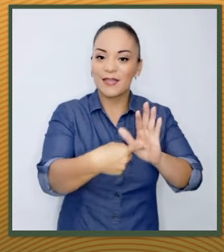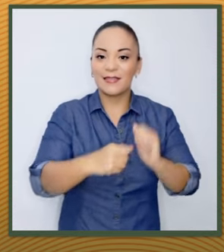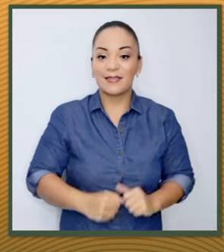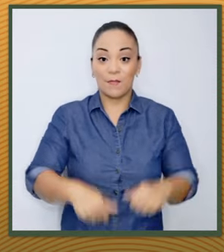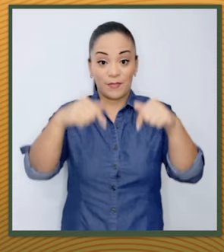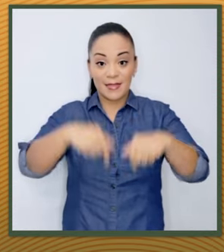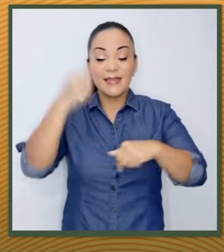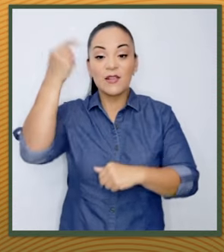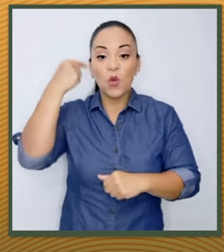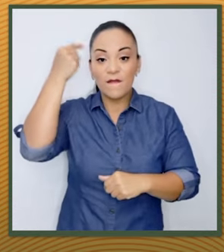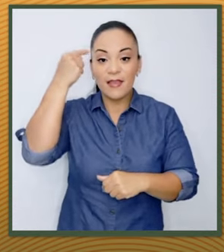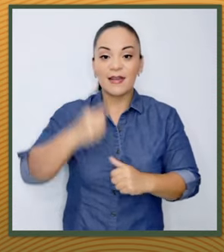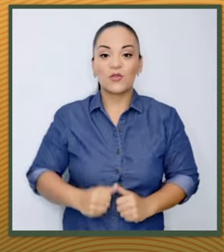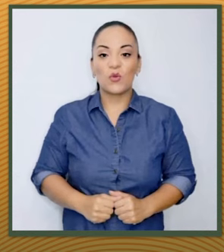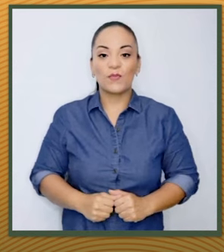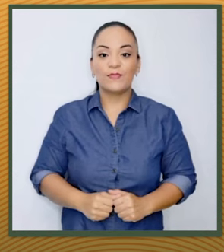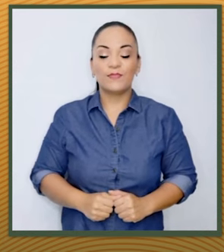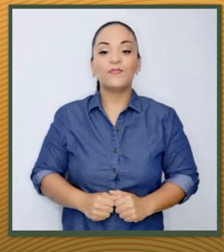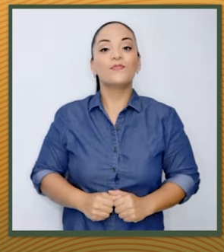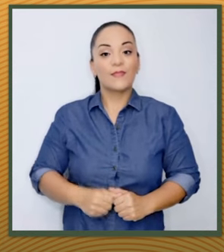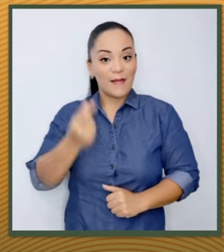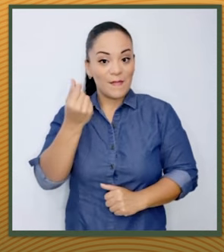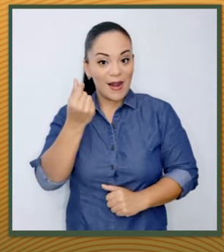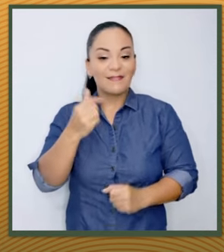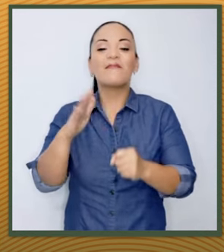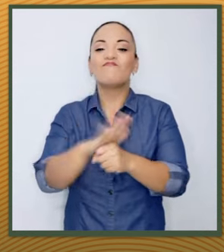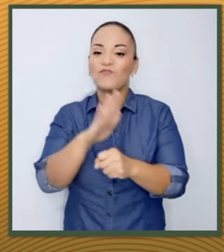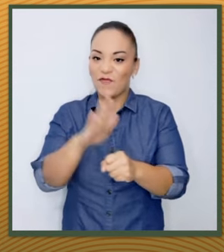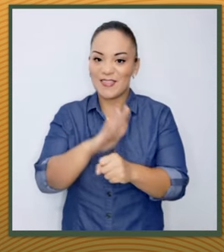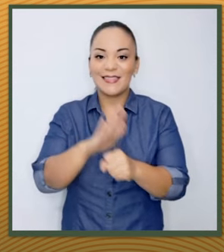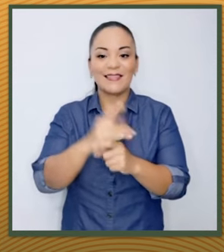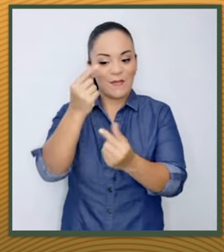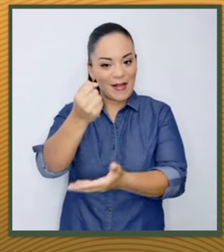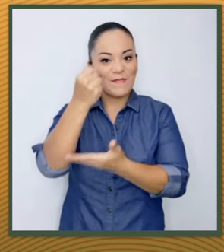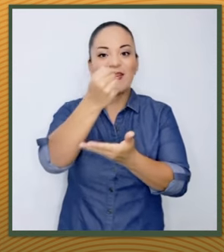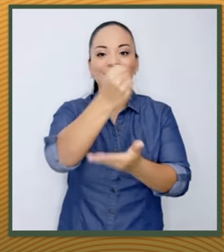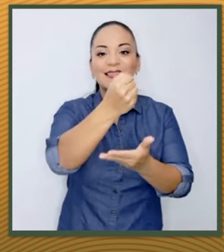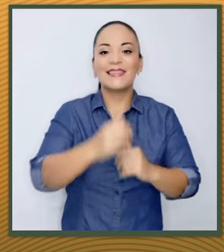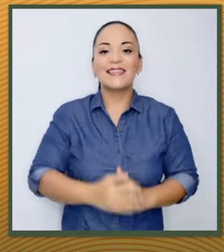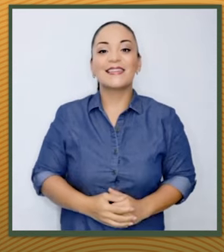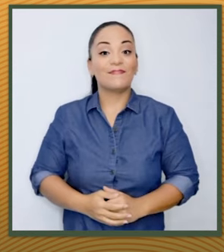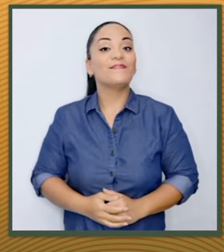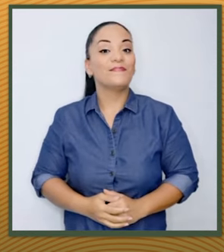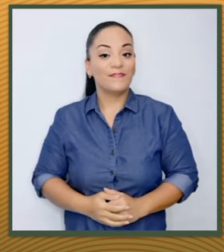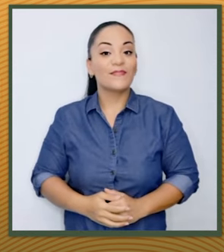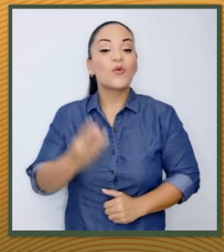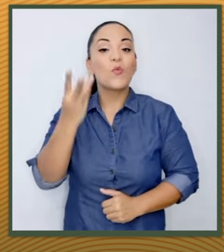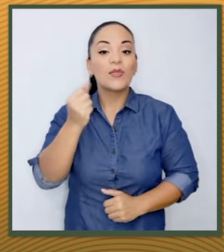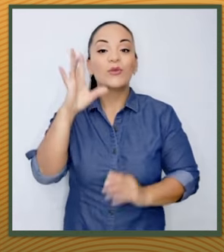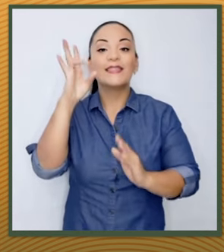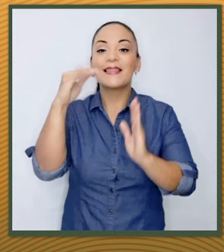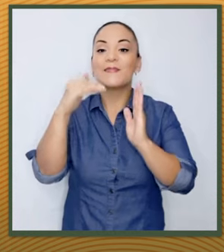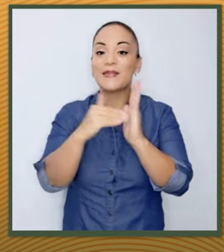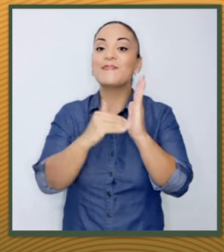que en este gobierno nos alcanzó la plata para invertir nada menos que